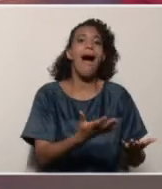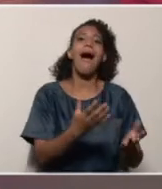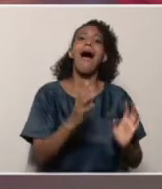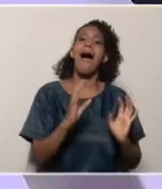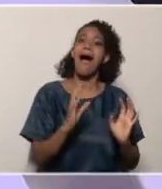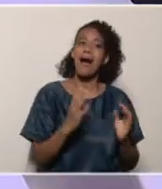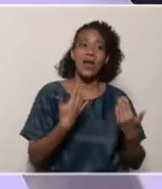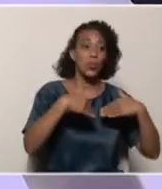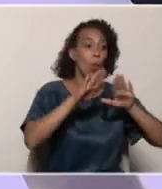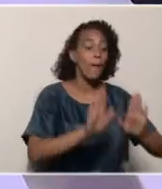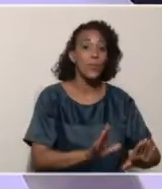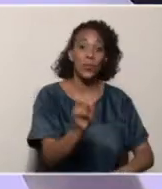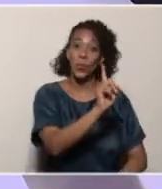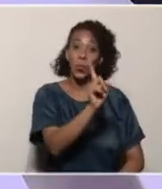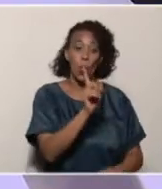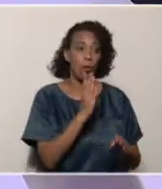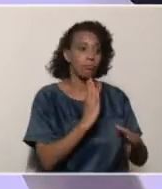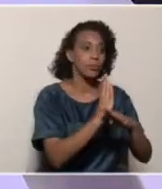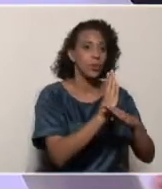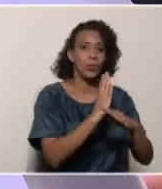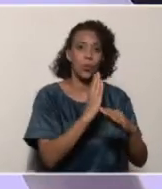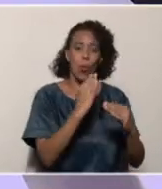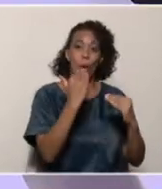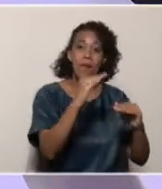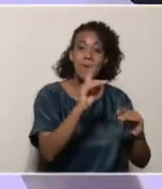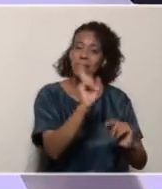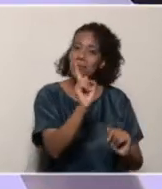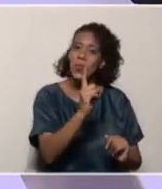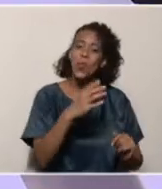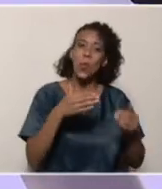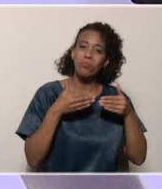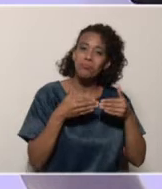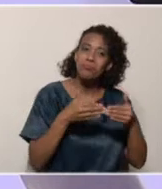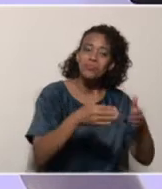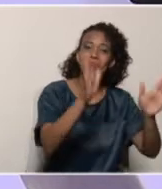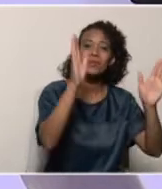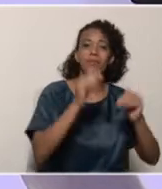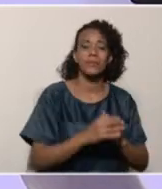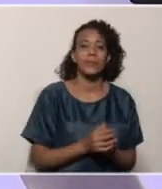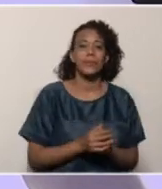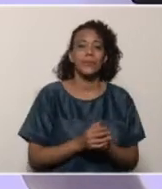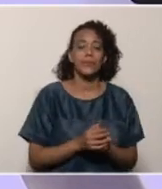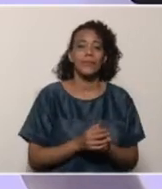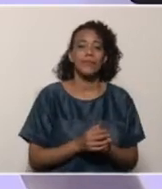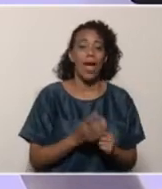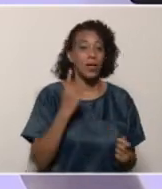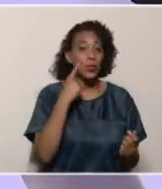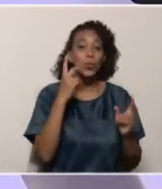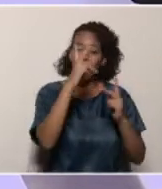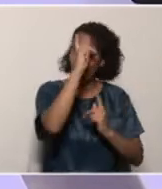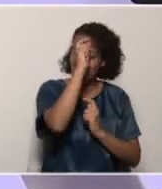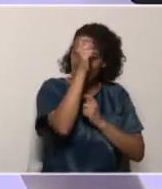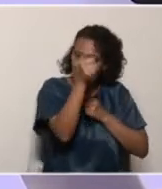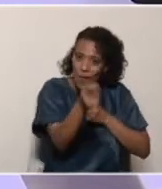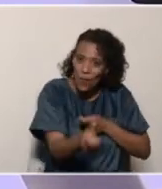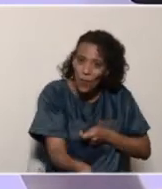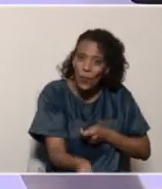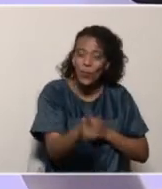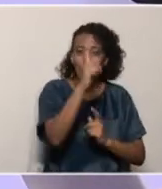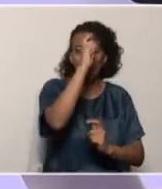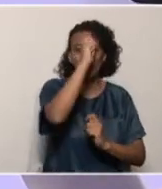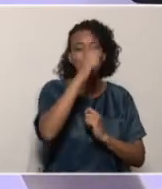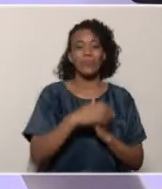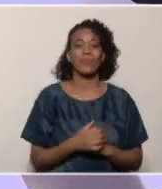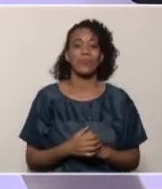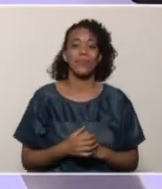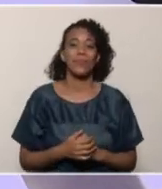nadie los detiene. Eso es algo bien bonito de reconocer, no solo a esos estudiantes de Nueva Esparta, a quienes les honro, de verdad, mi respeto y mi